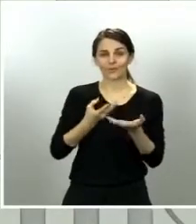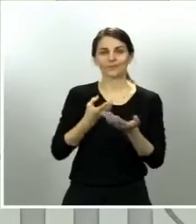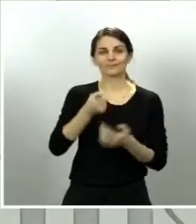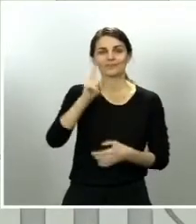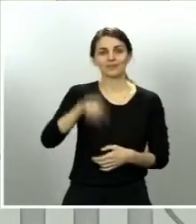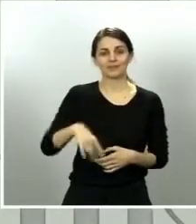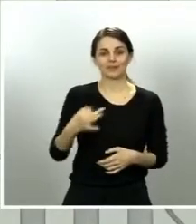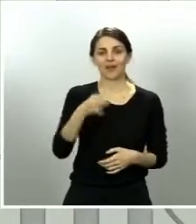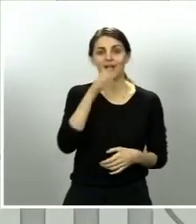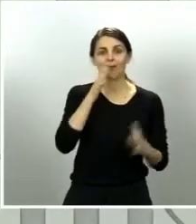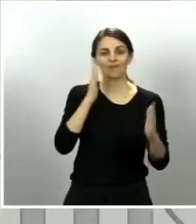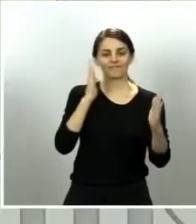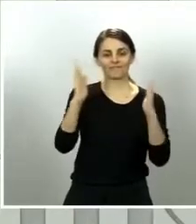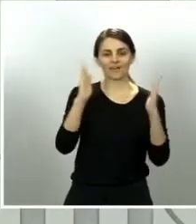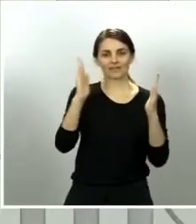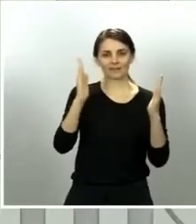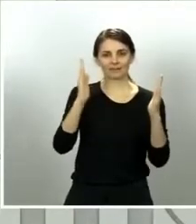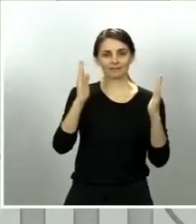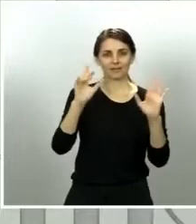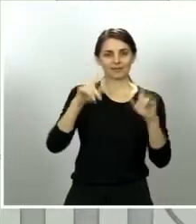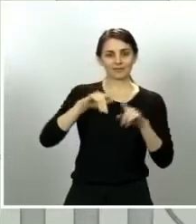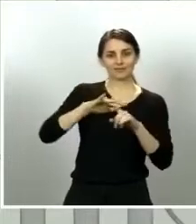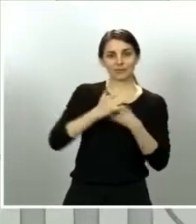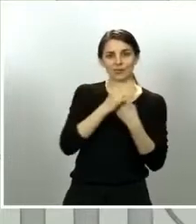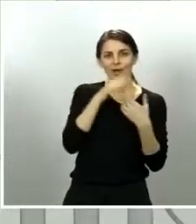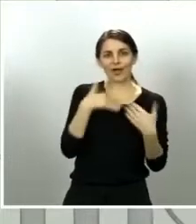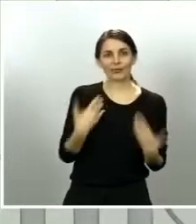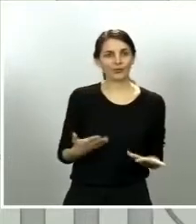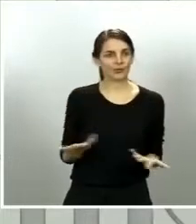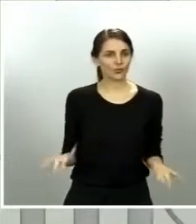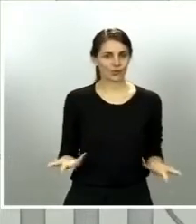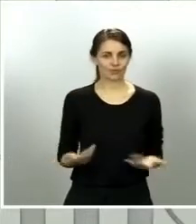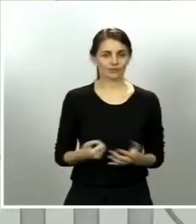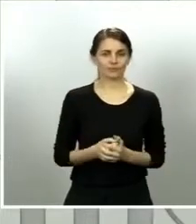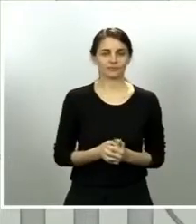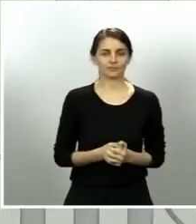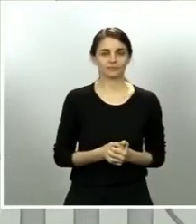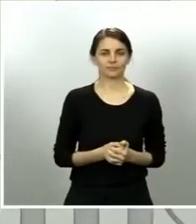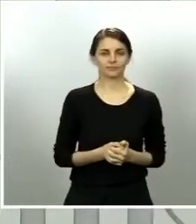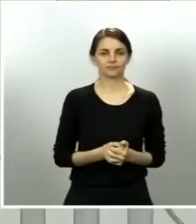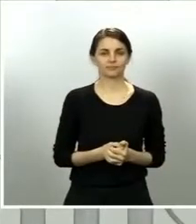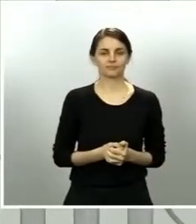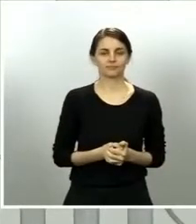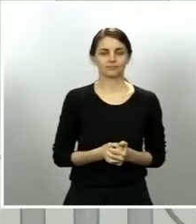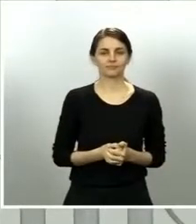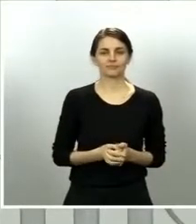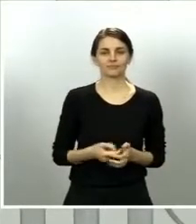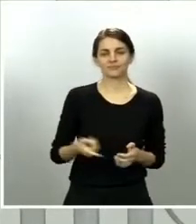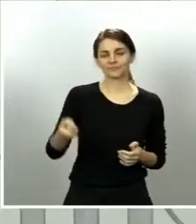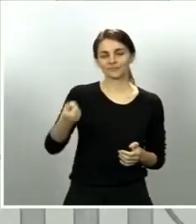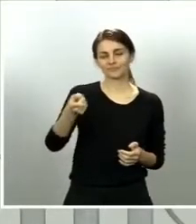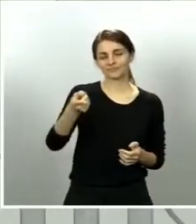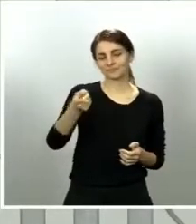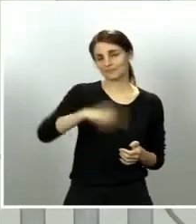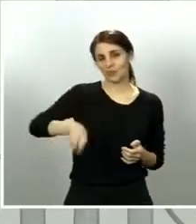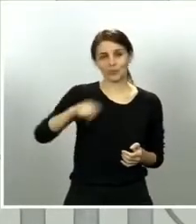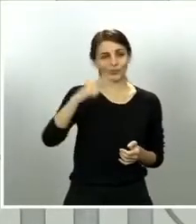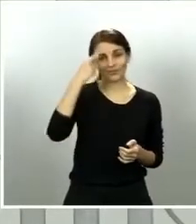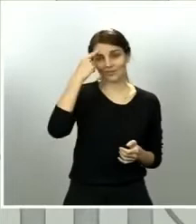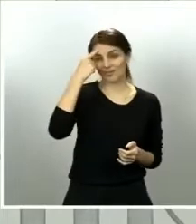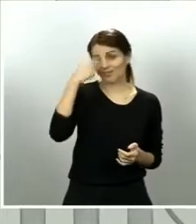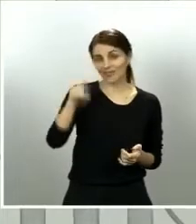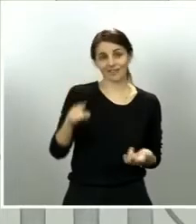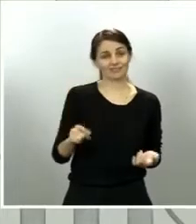al contexto en el que estamos estos días. Como saben ya todos los españoles, el COVID